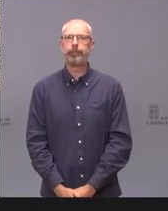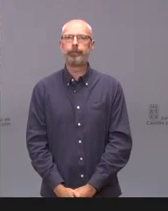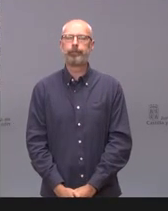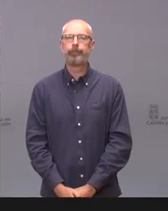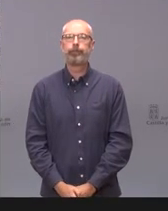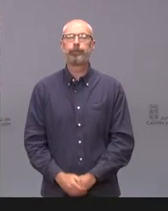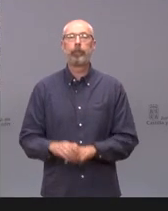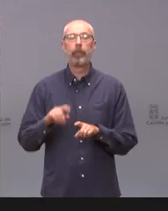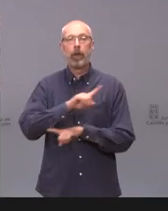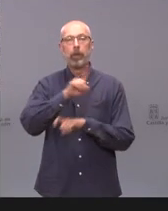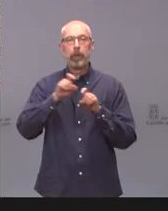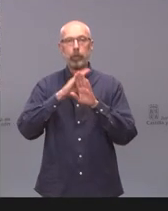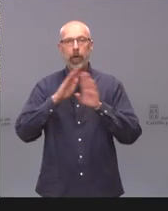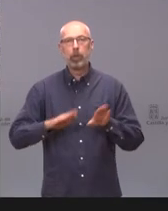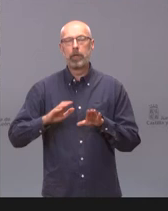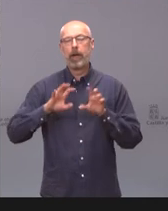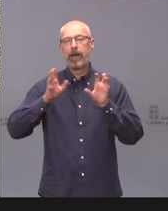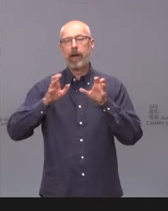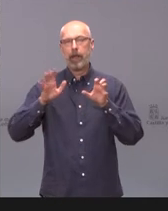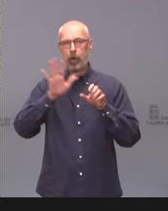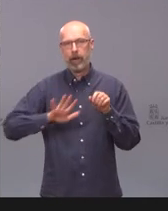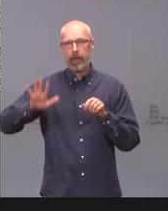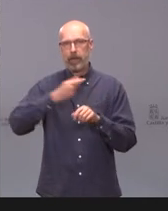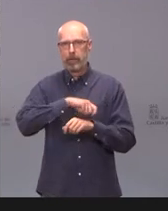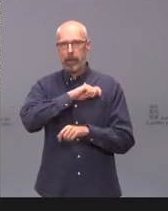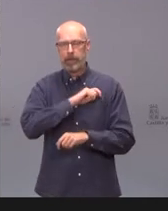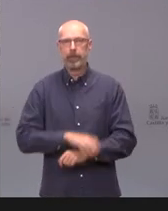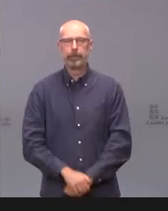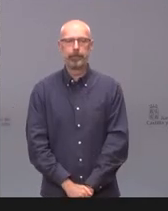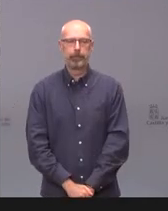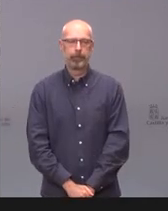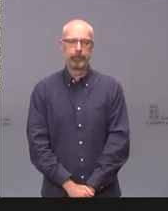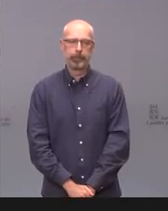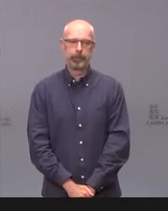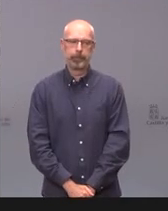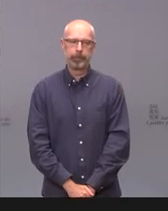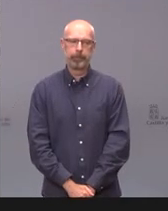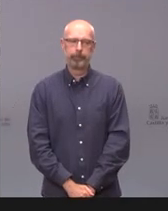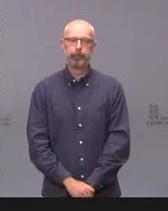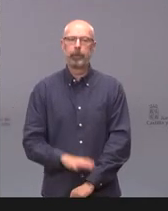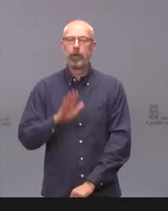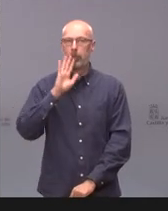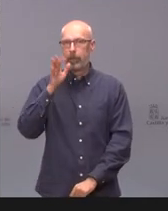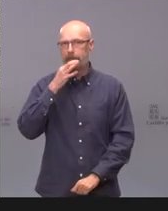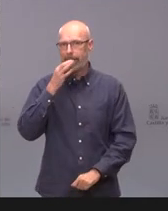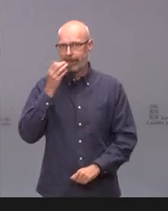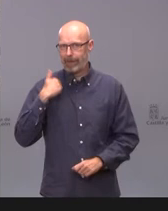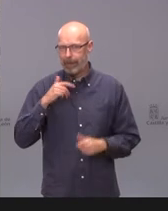preguntas de hoy con Radio Nacional de España. Adelaida Julios, adelante. Muy buenas tardes ya,